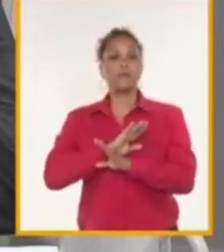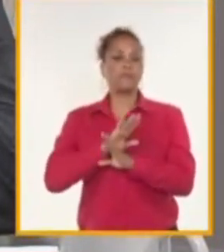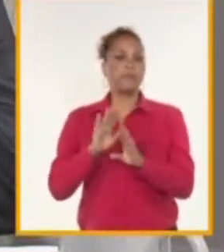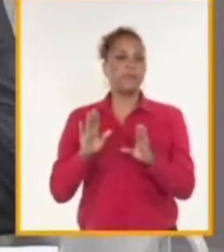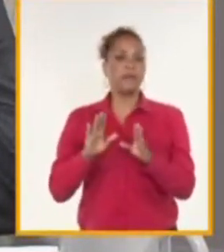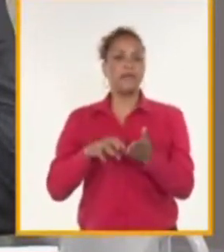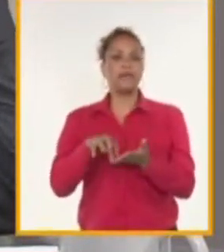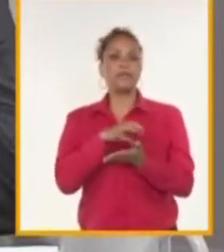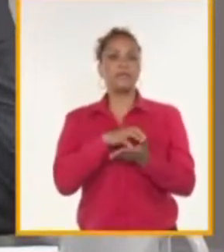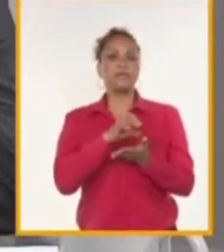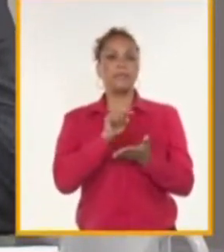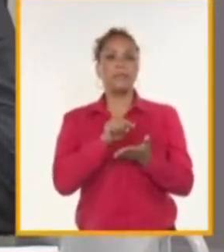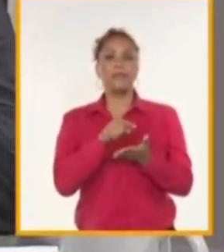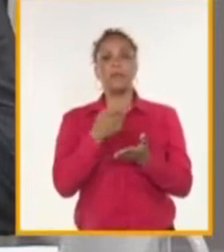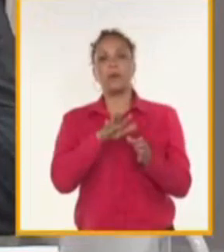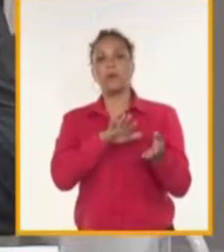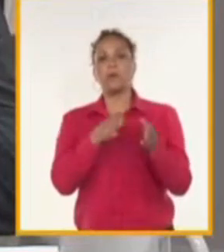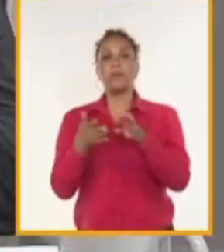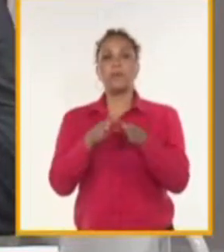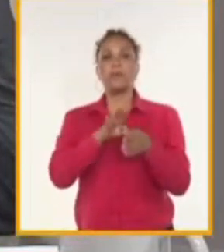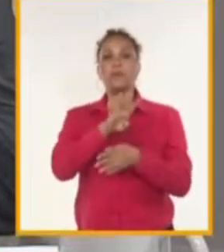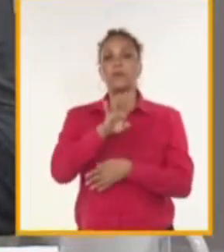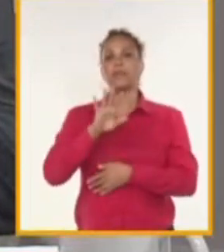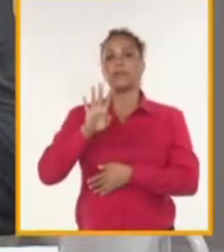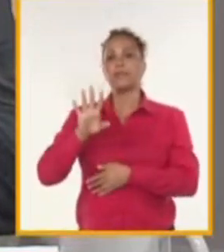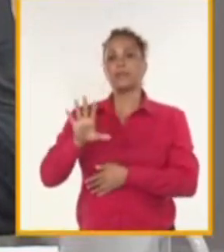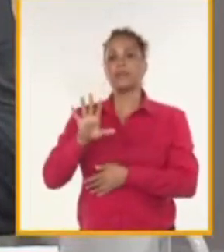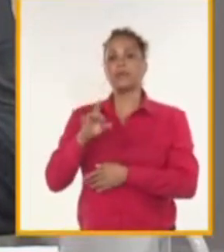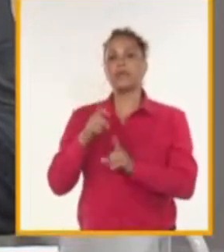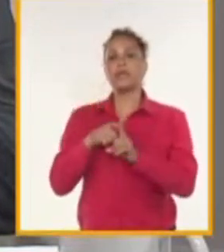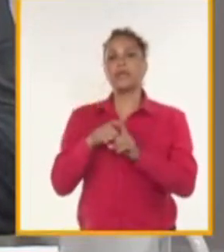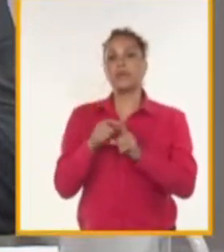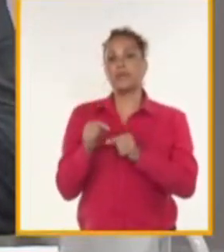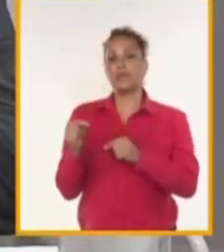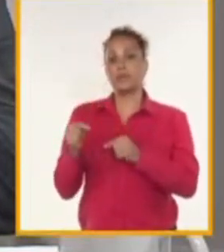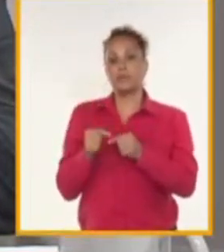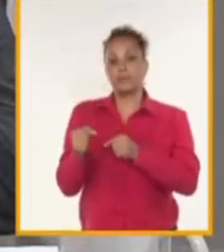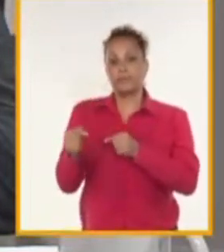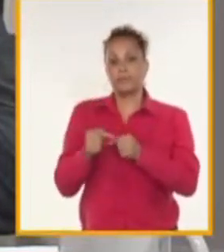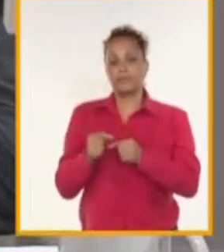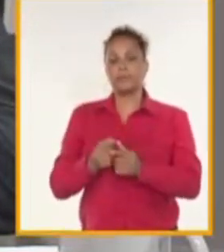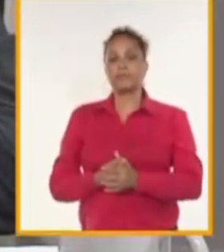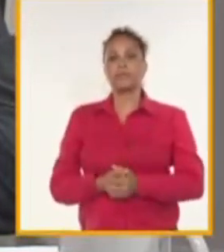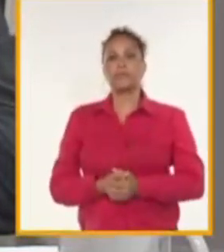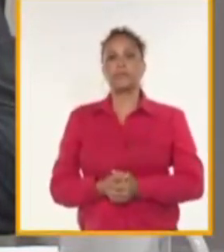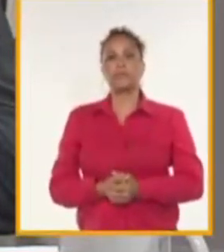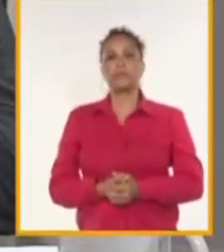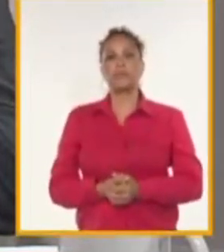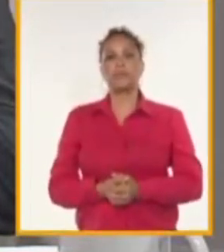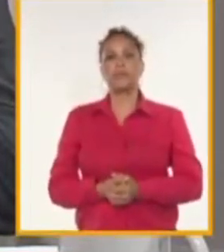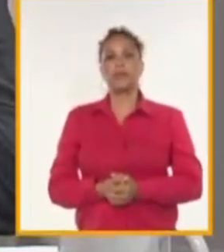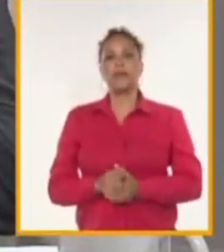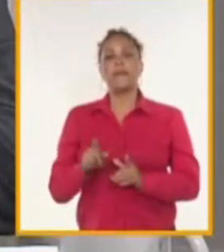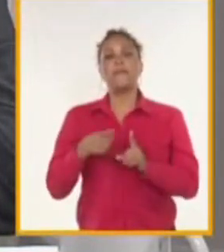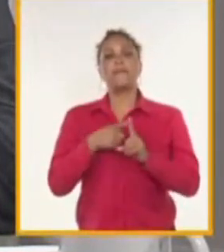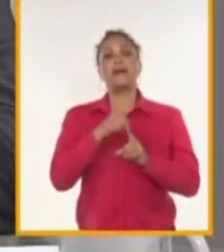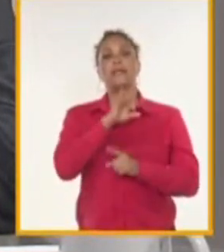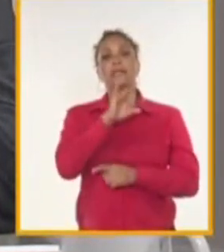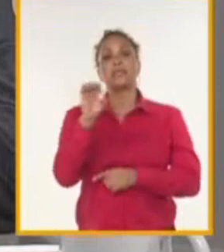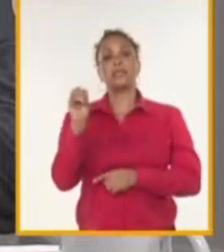sector que tiene aproximadamente 45 kilómetros cuadrados, se encuentran disponibles más de 700 hectáreas, todas